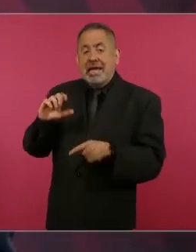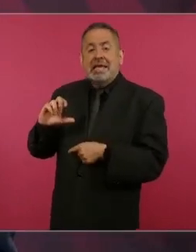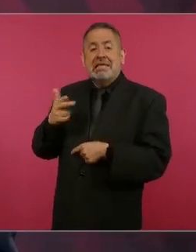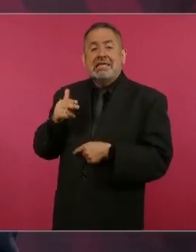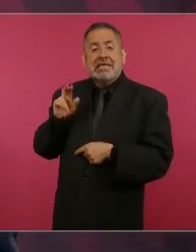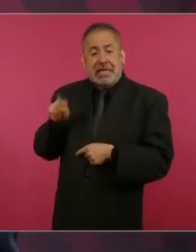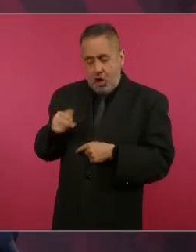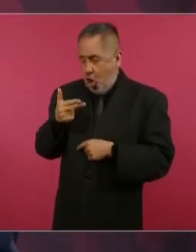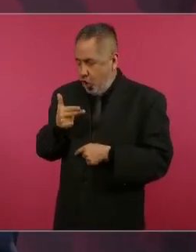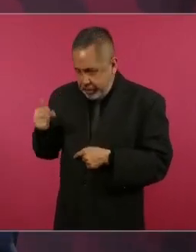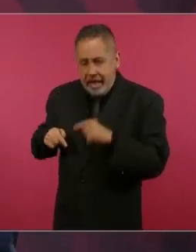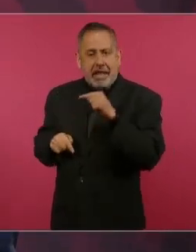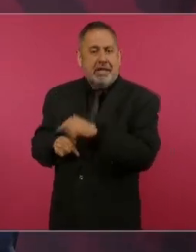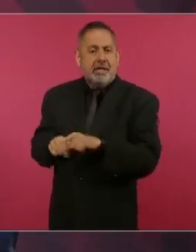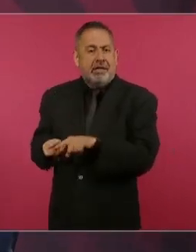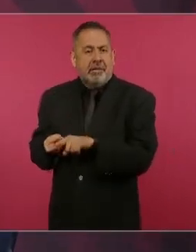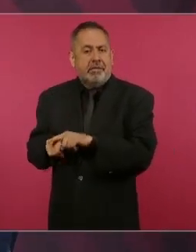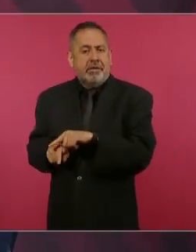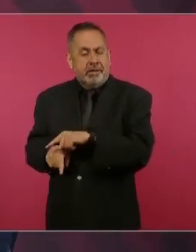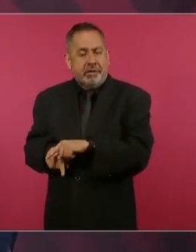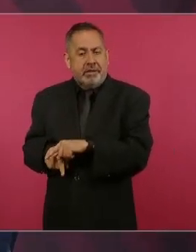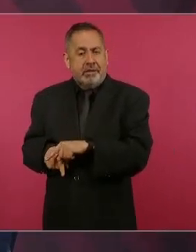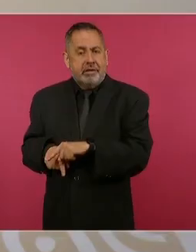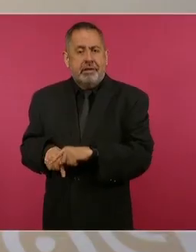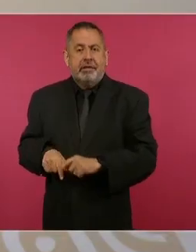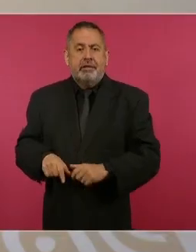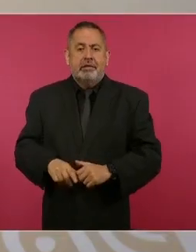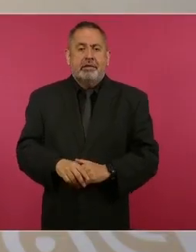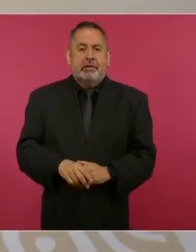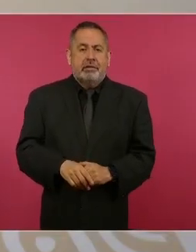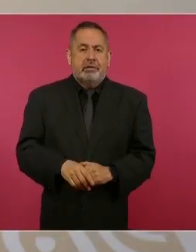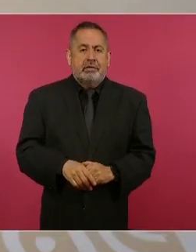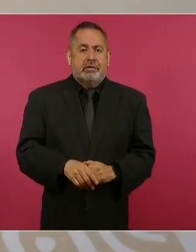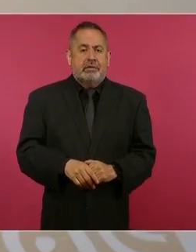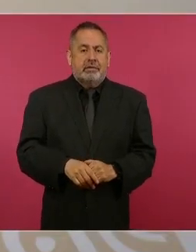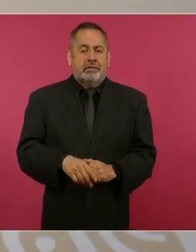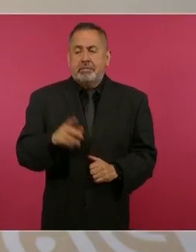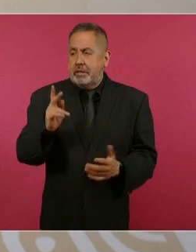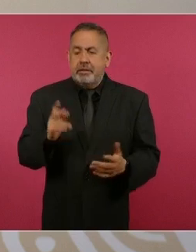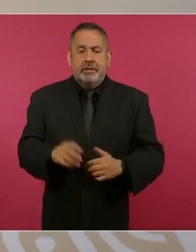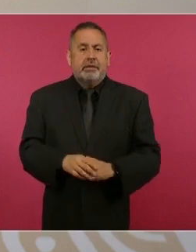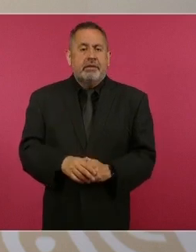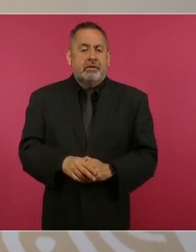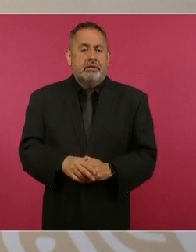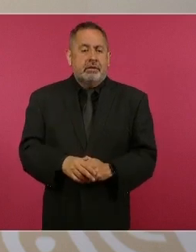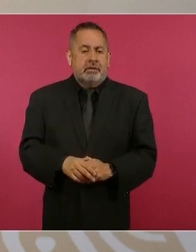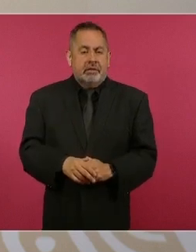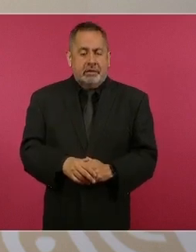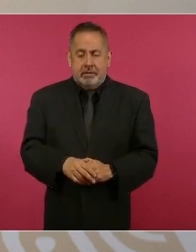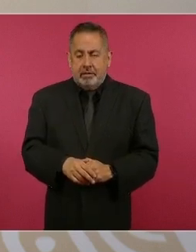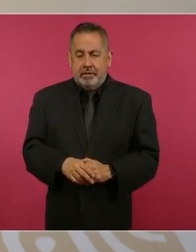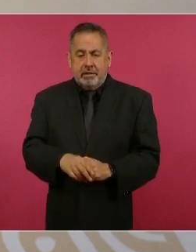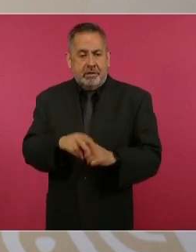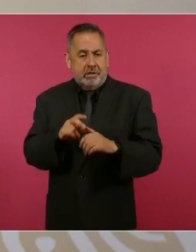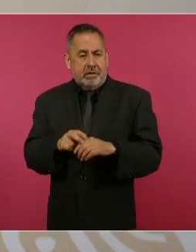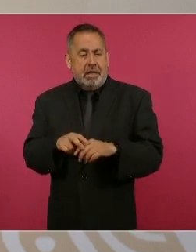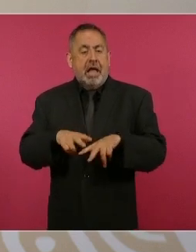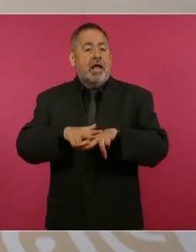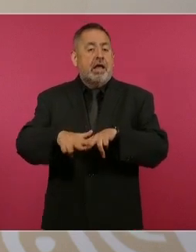Itzá, pero se suben al tren